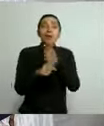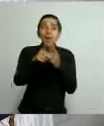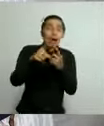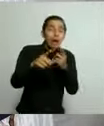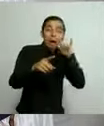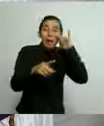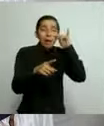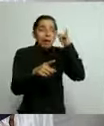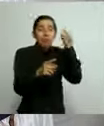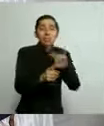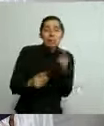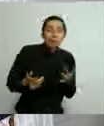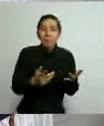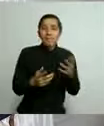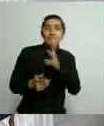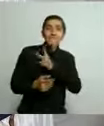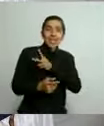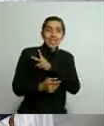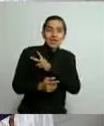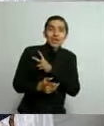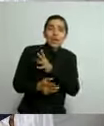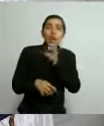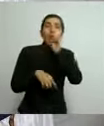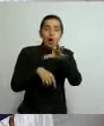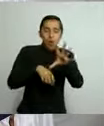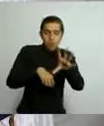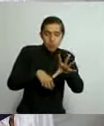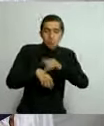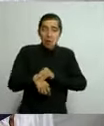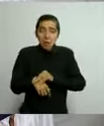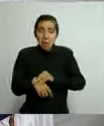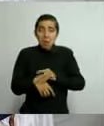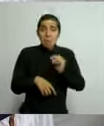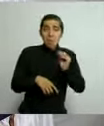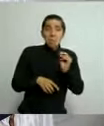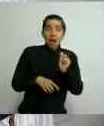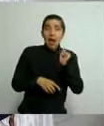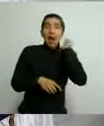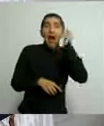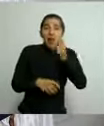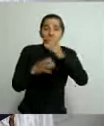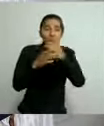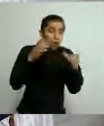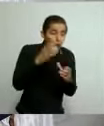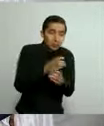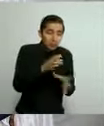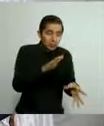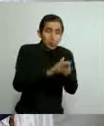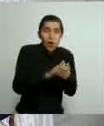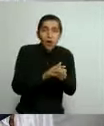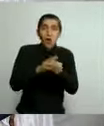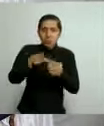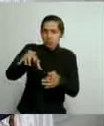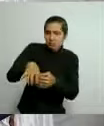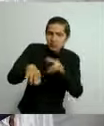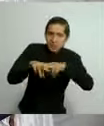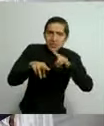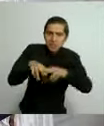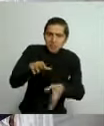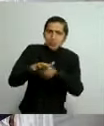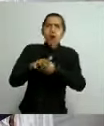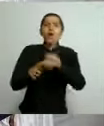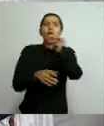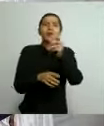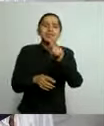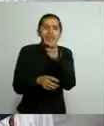ambiente el virus o se quedó pegado en algún objeto, en algún pasamanos, en una silla, en chapa de